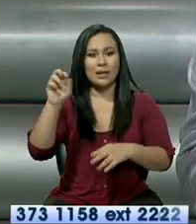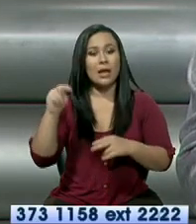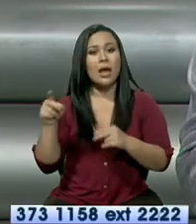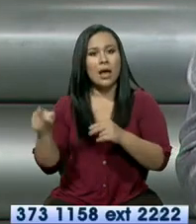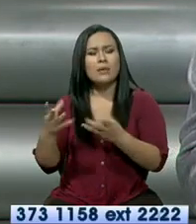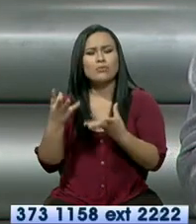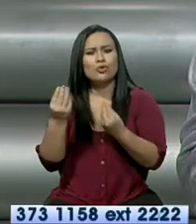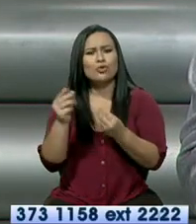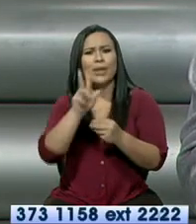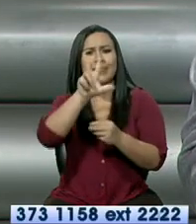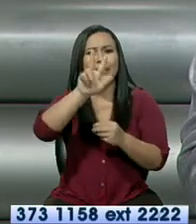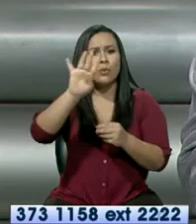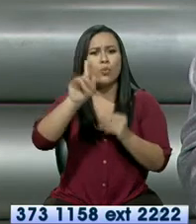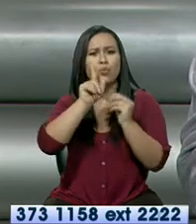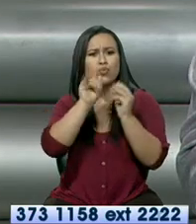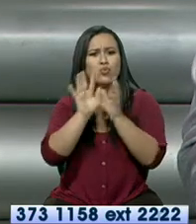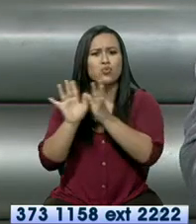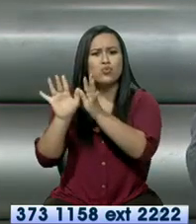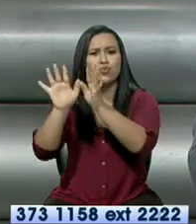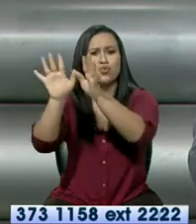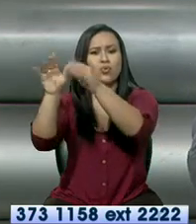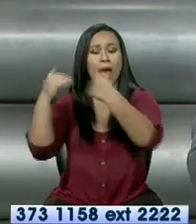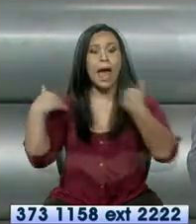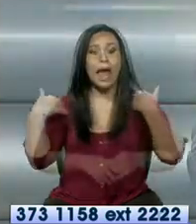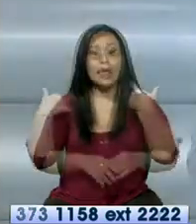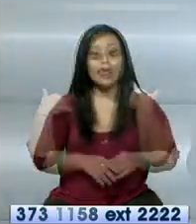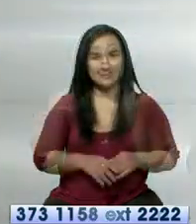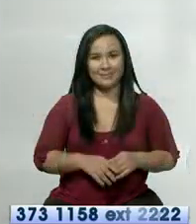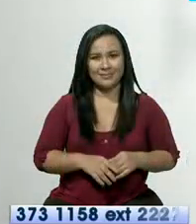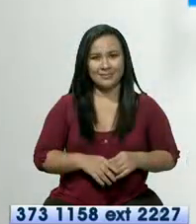refugio de 34 especies de animales.